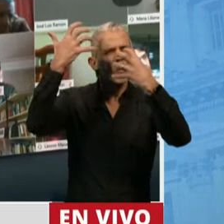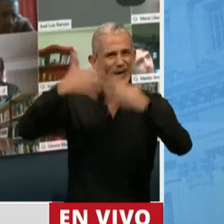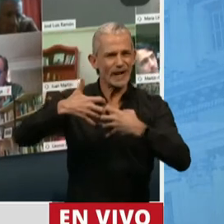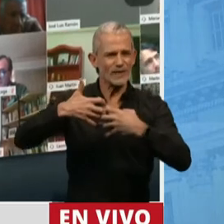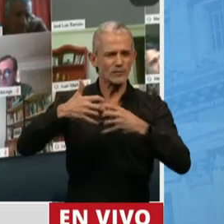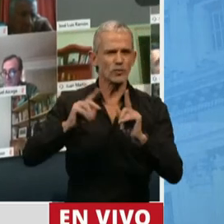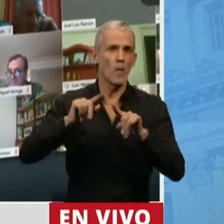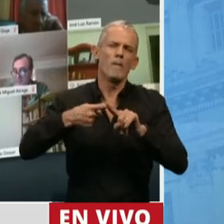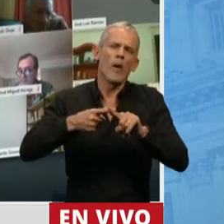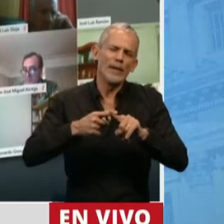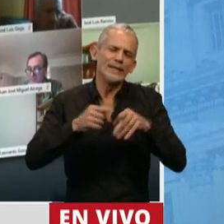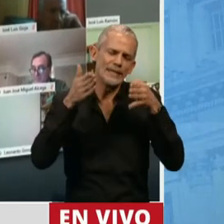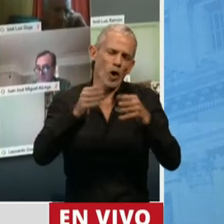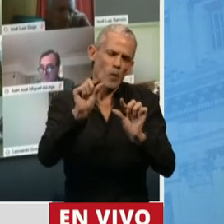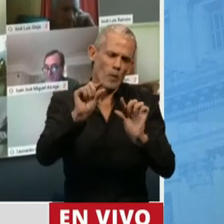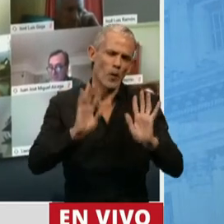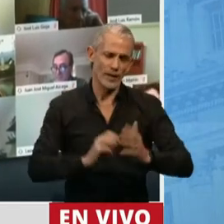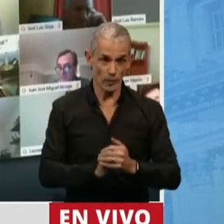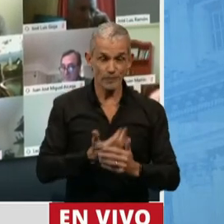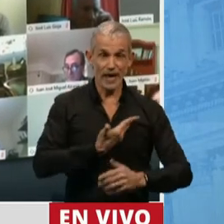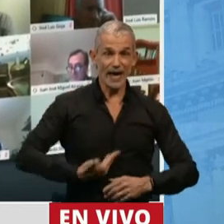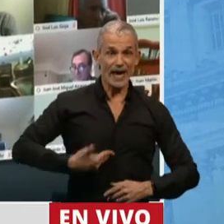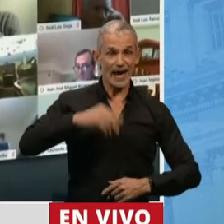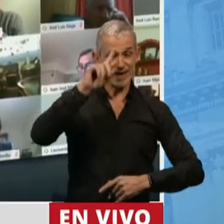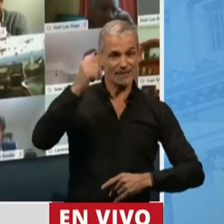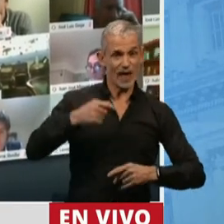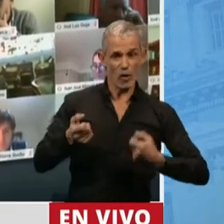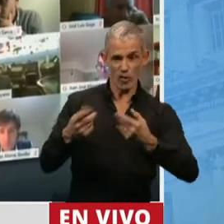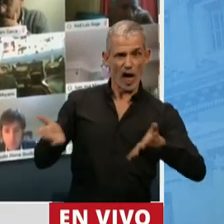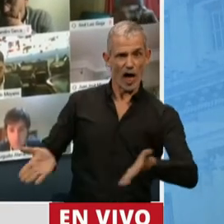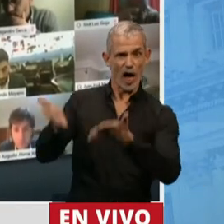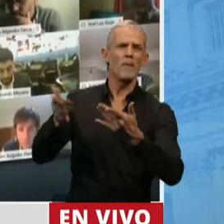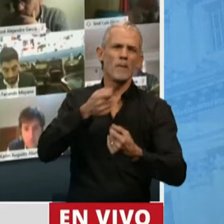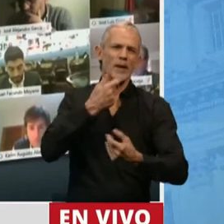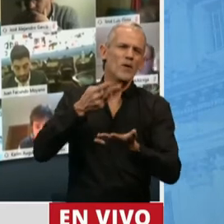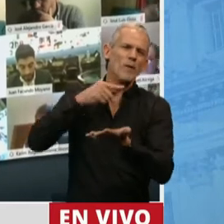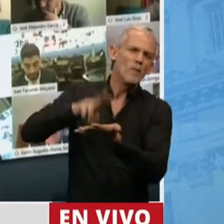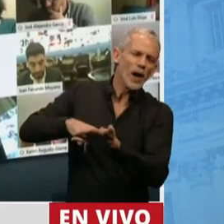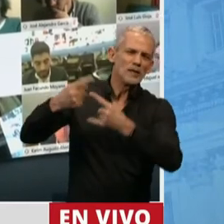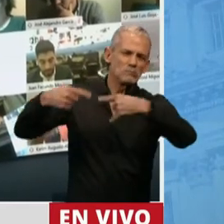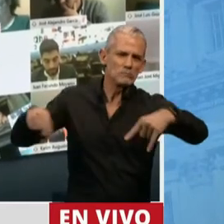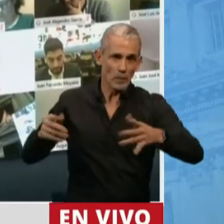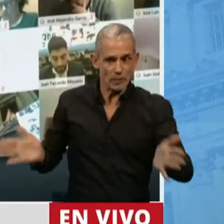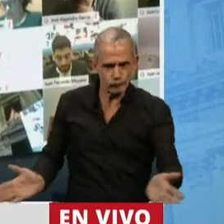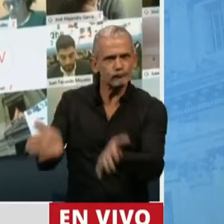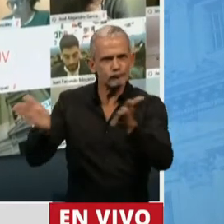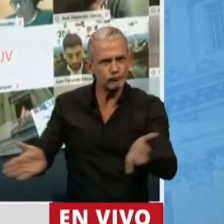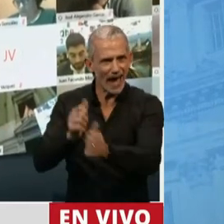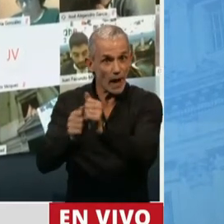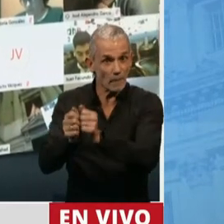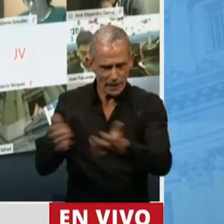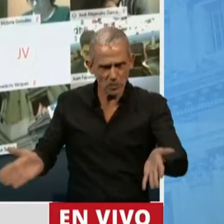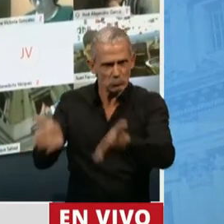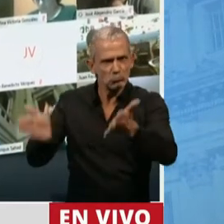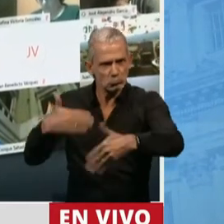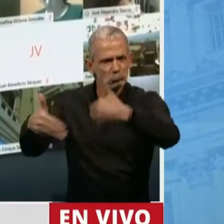carácter político. Cuando el Estado cede beneficios, en este caso para alentar el desarrollo empresarial en el